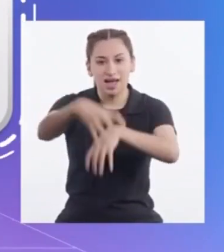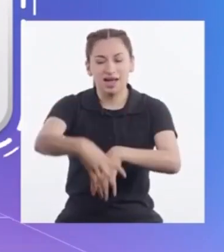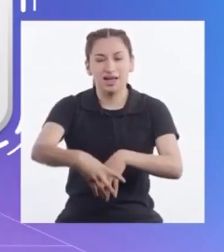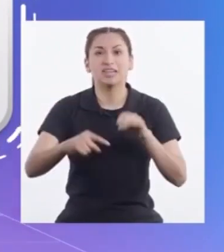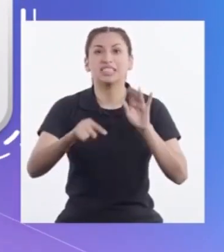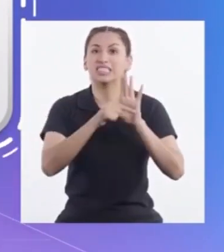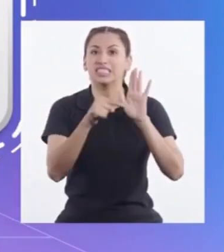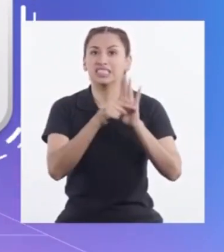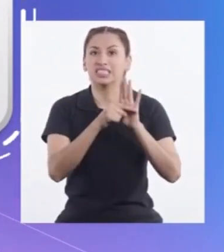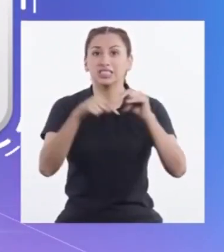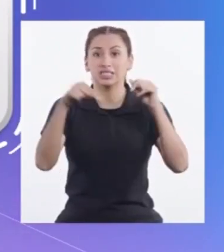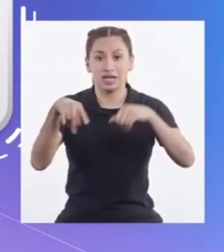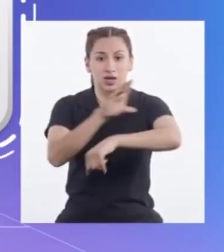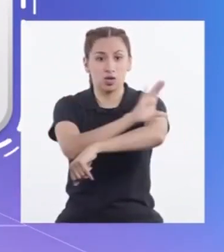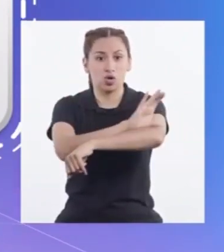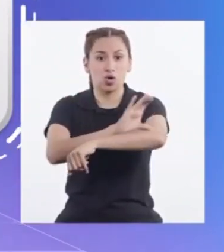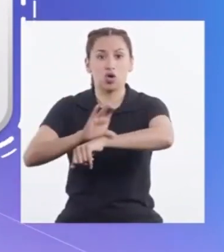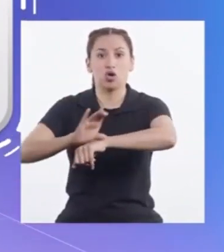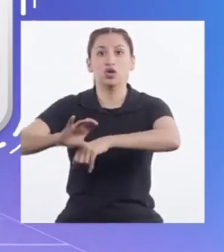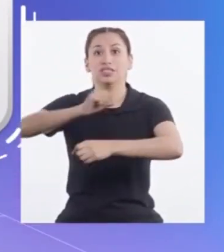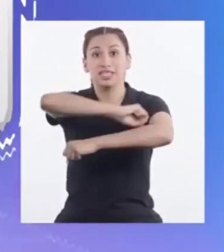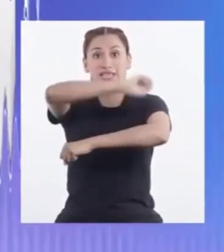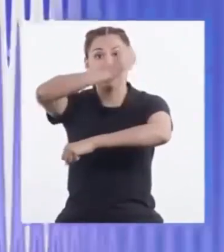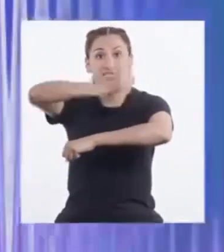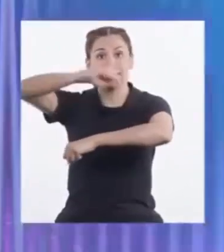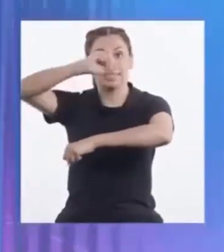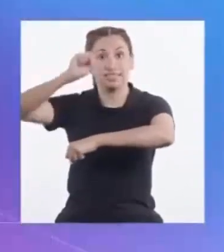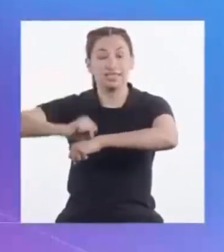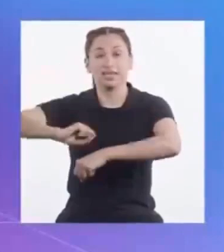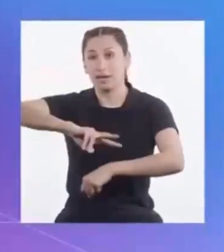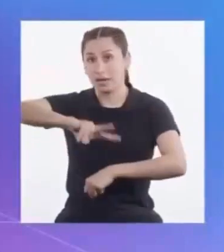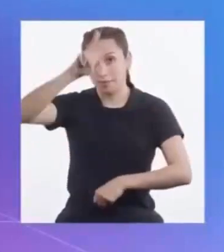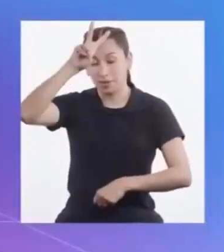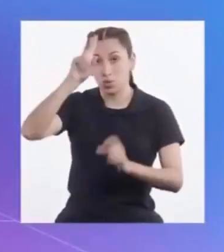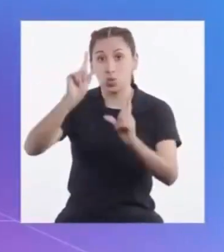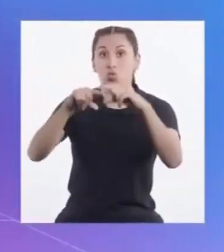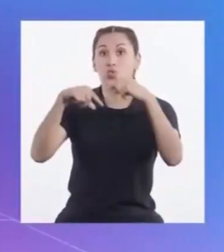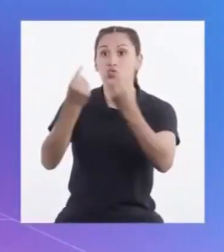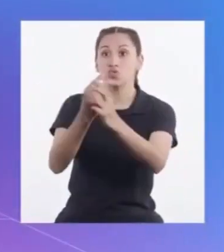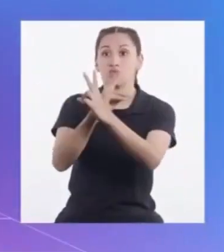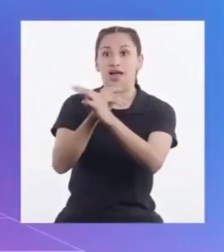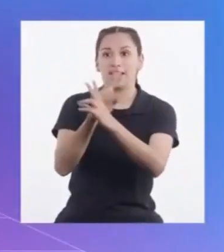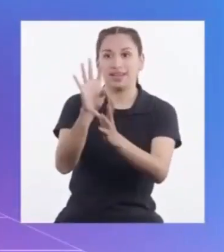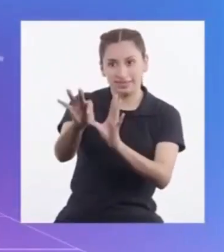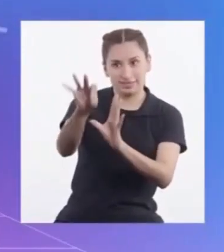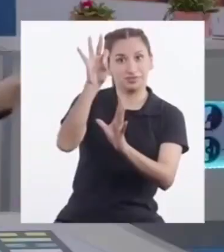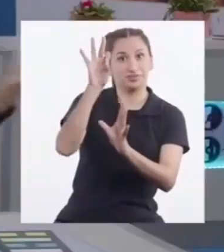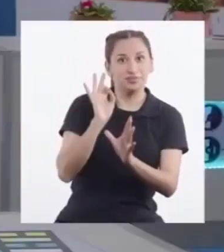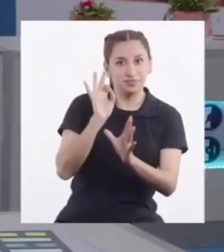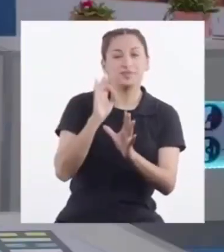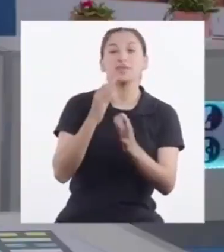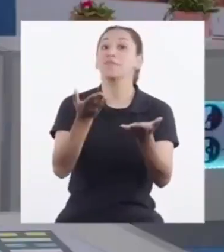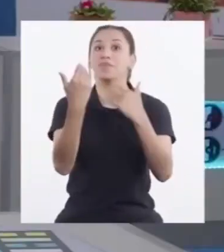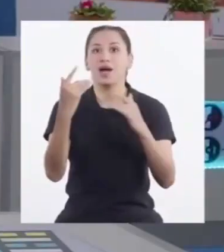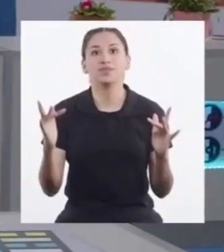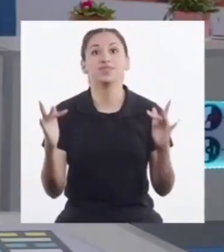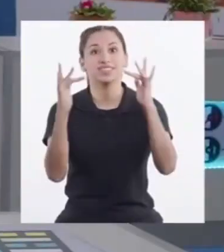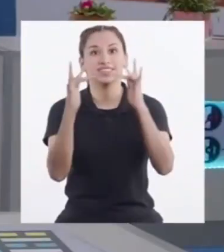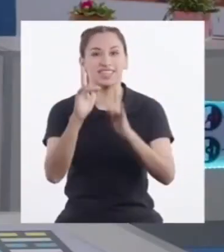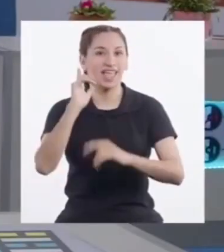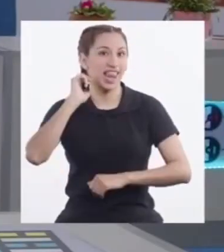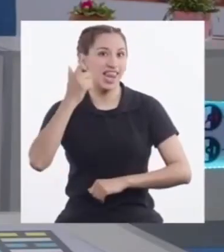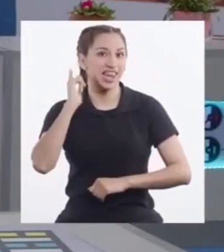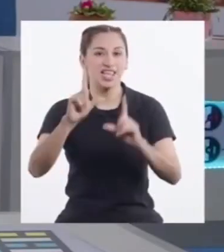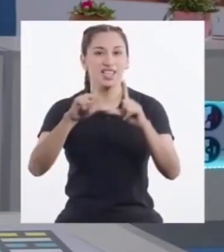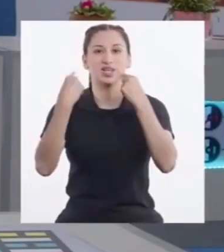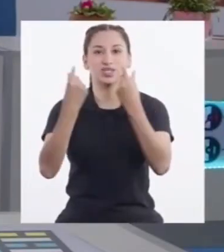En la costa Y sierra Del Perú El equipo Vizcacha Ha sido convocado Vamos a conectarnos